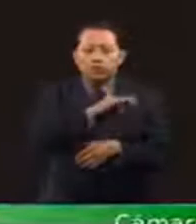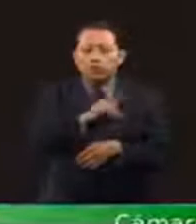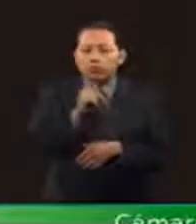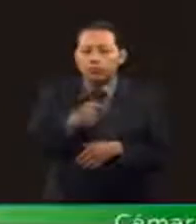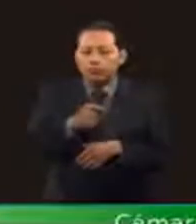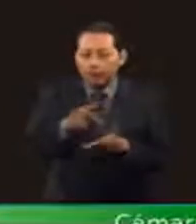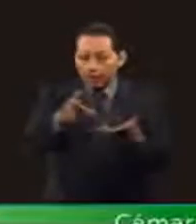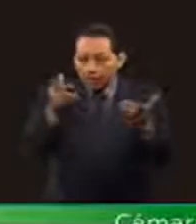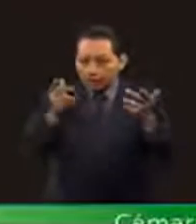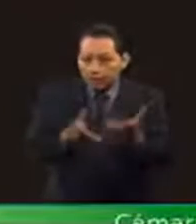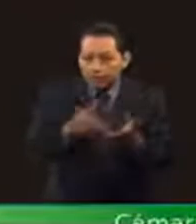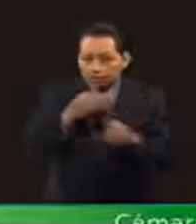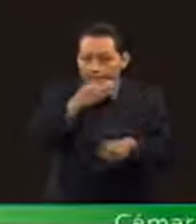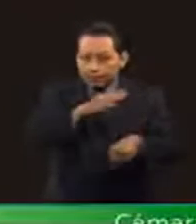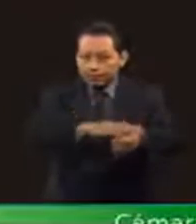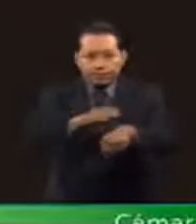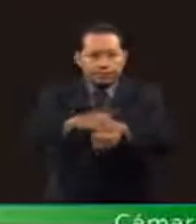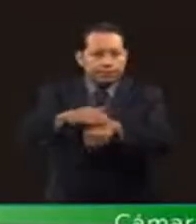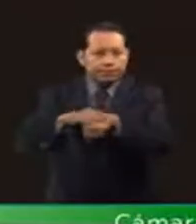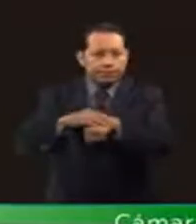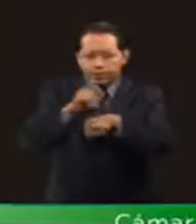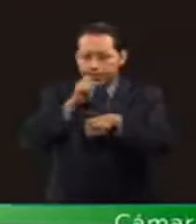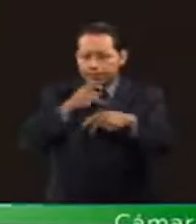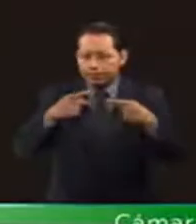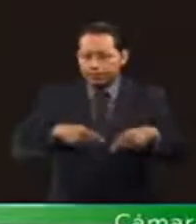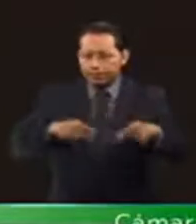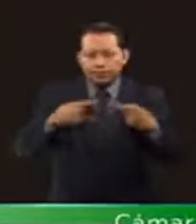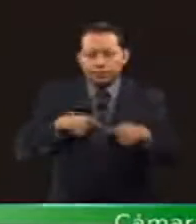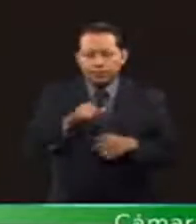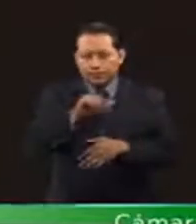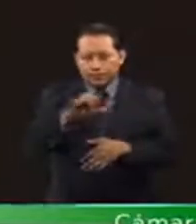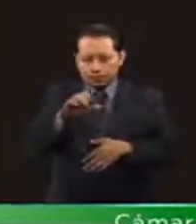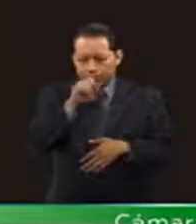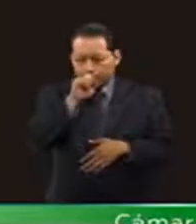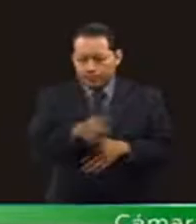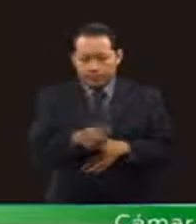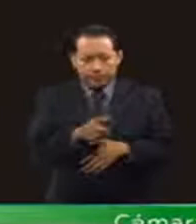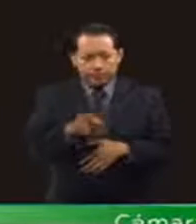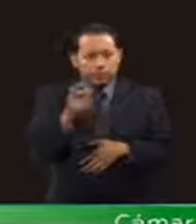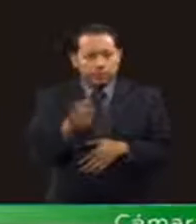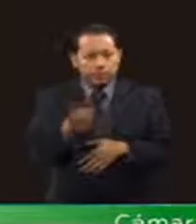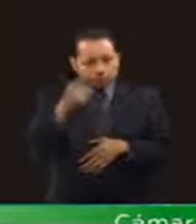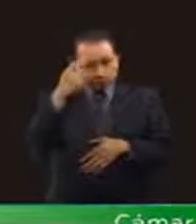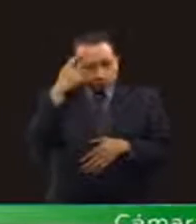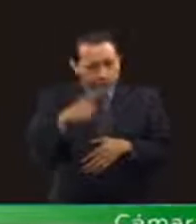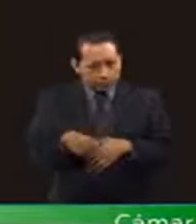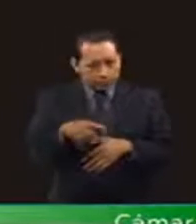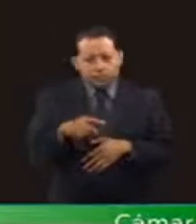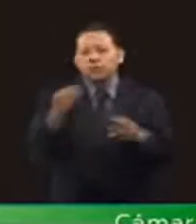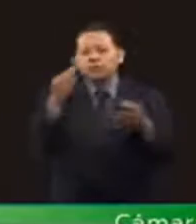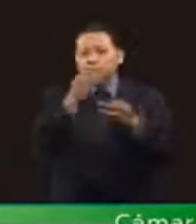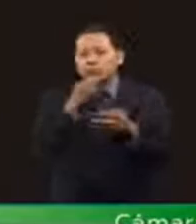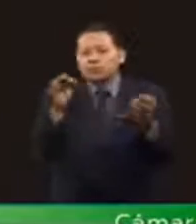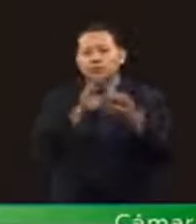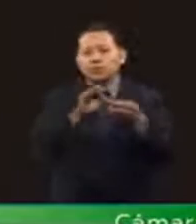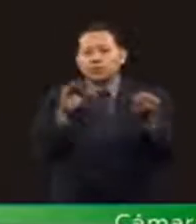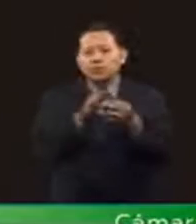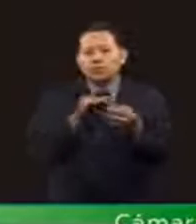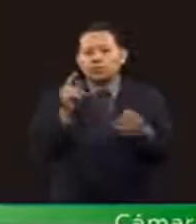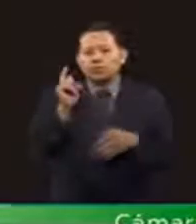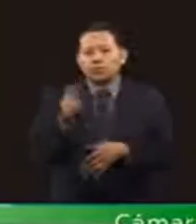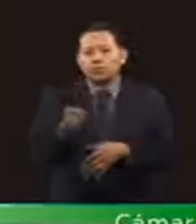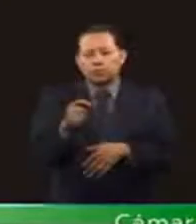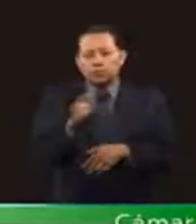hacemos un llamado a la sociedad civil organizada a manifestarse, a